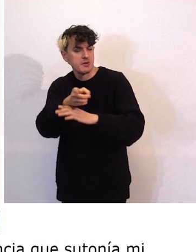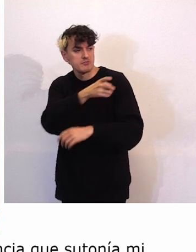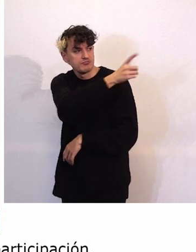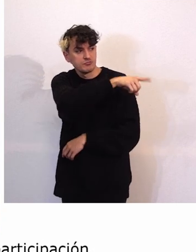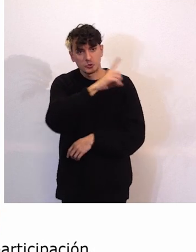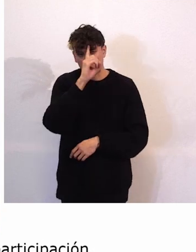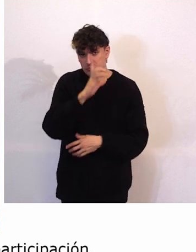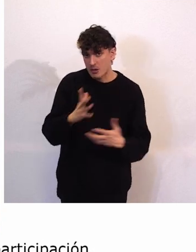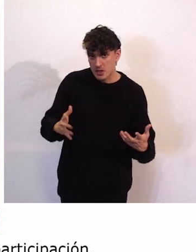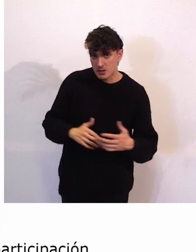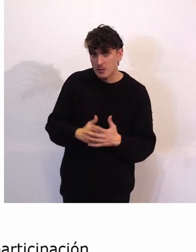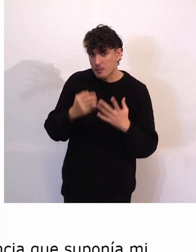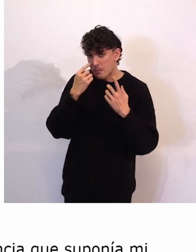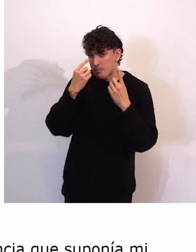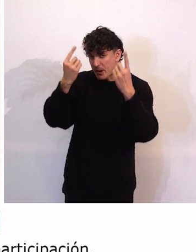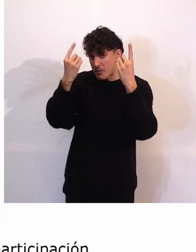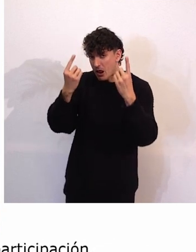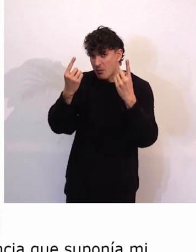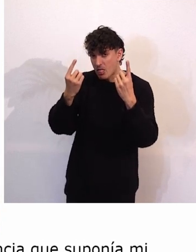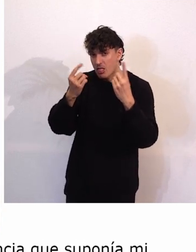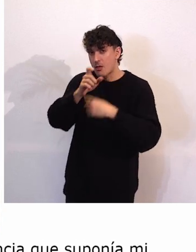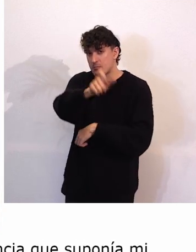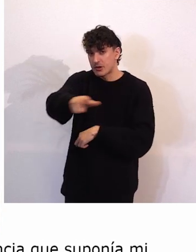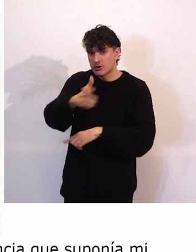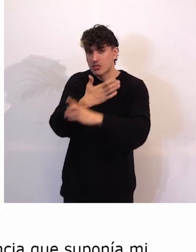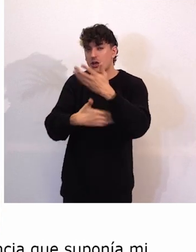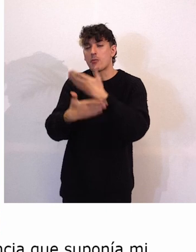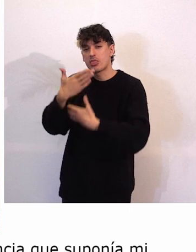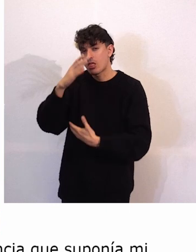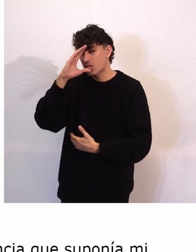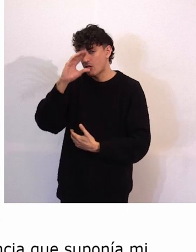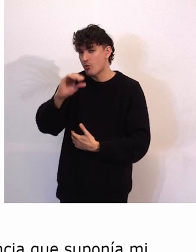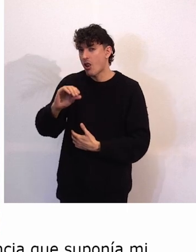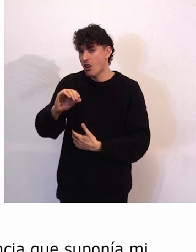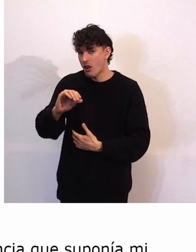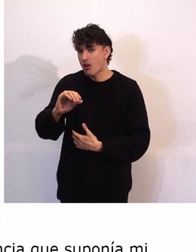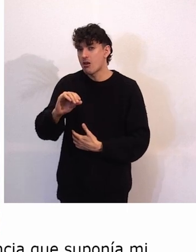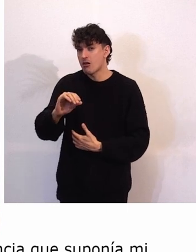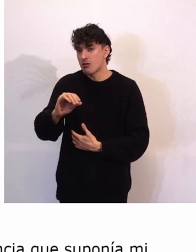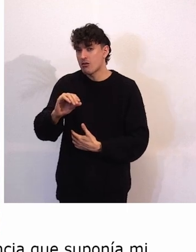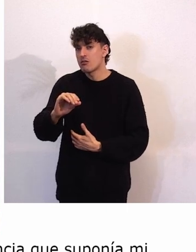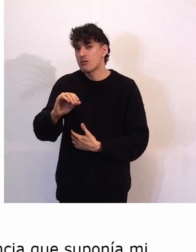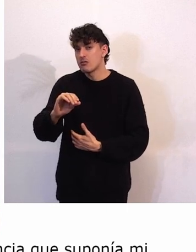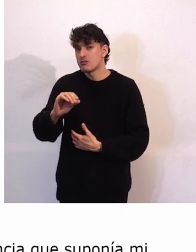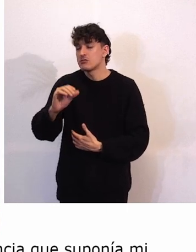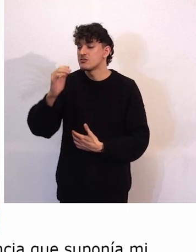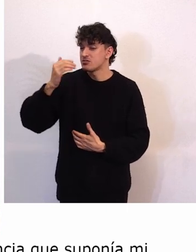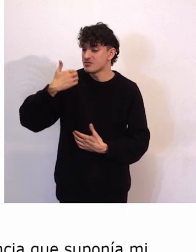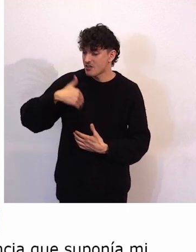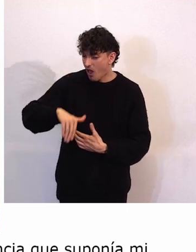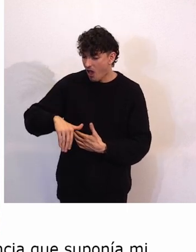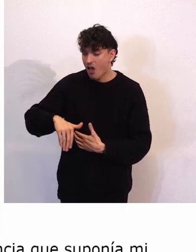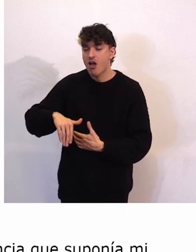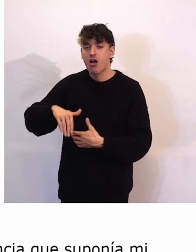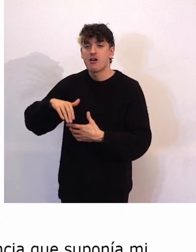Y como por primera vez, las personas con discapacidad intelectual estábamos representadas